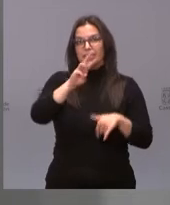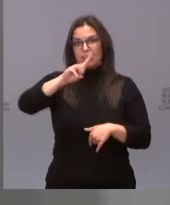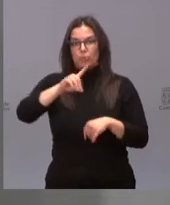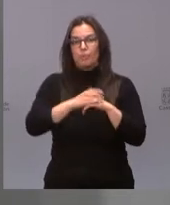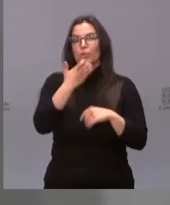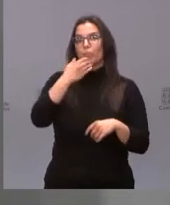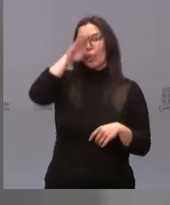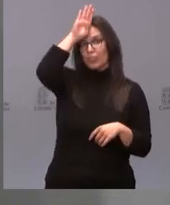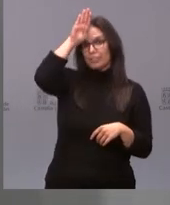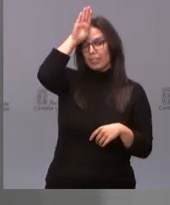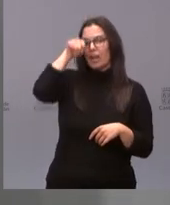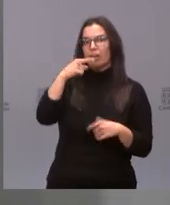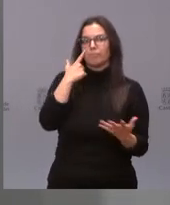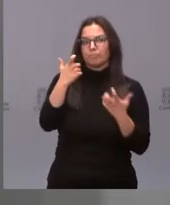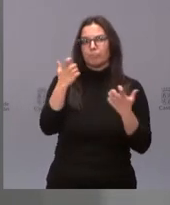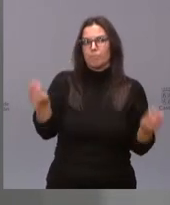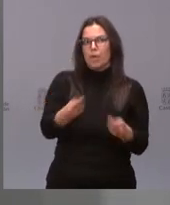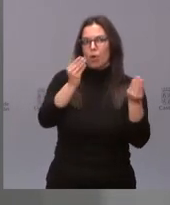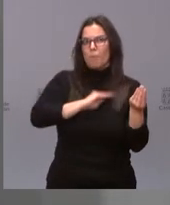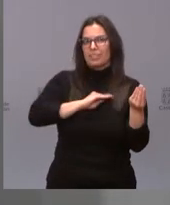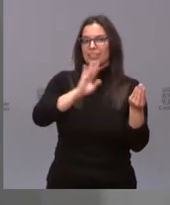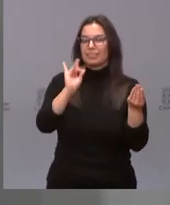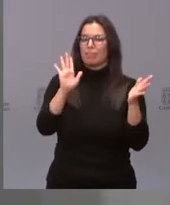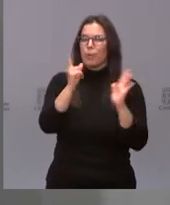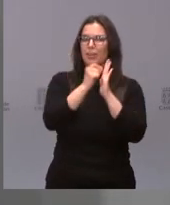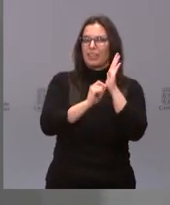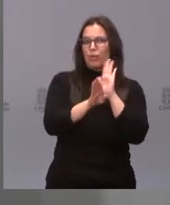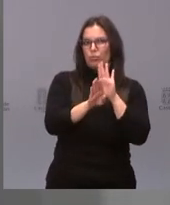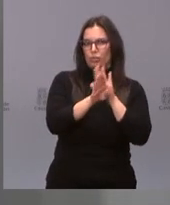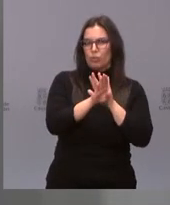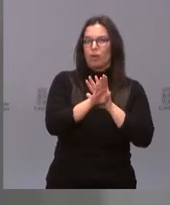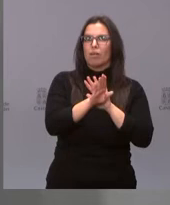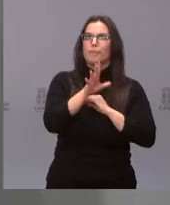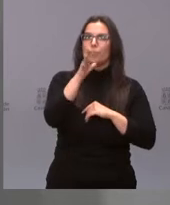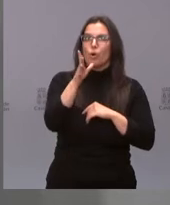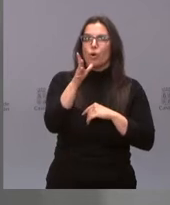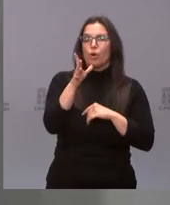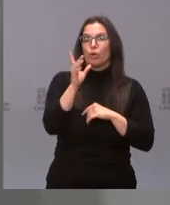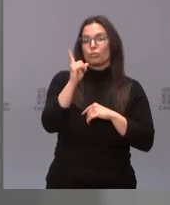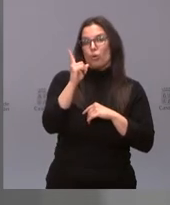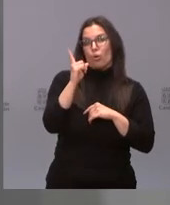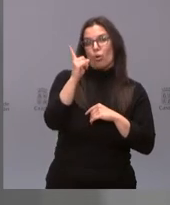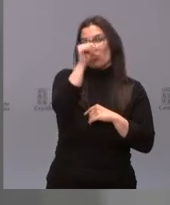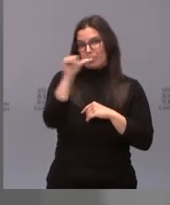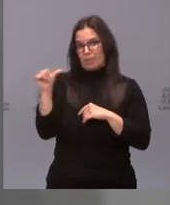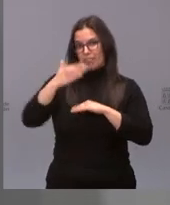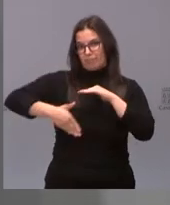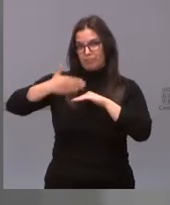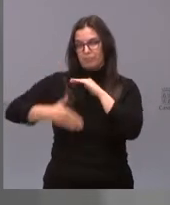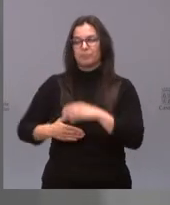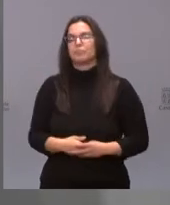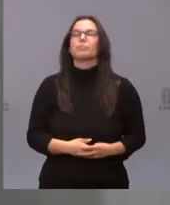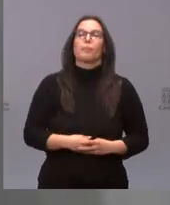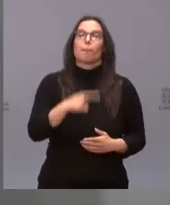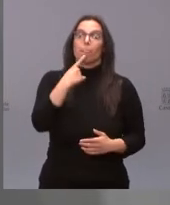cisterniga, notamos mejoras significativas, pero las medidas se mantienen ya que llevan solamente siete días. Señalar que